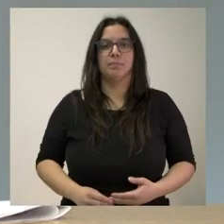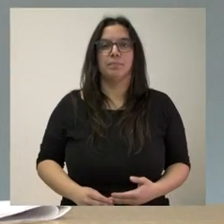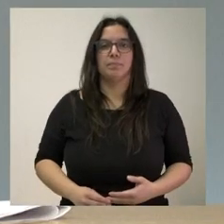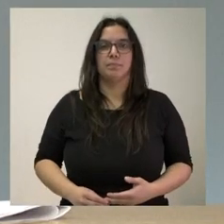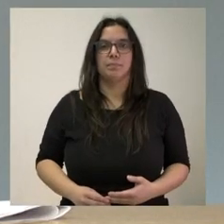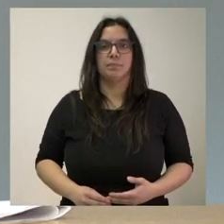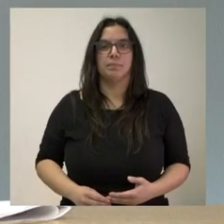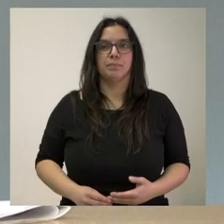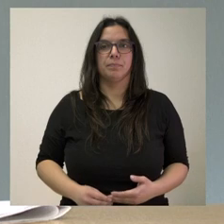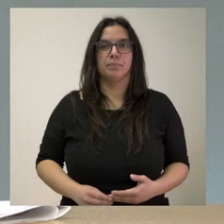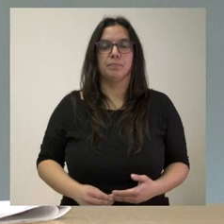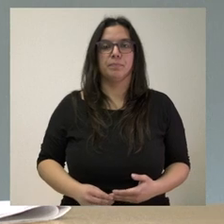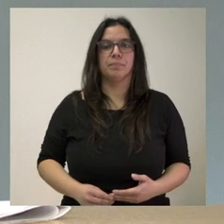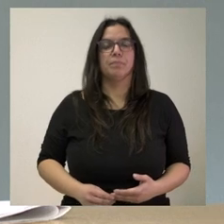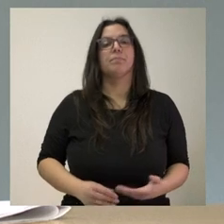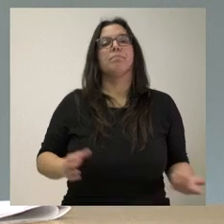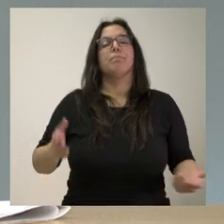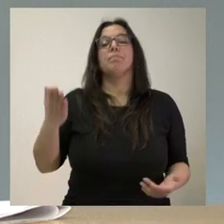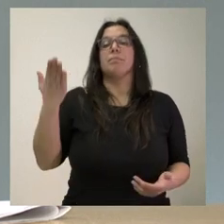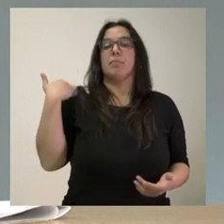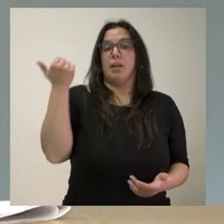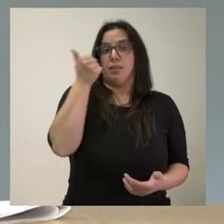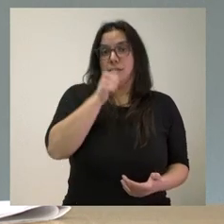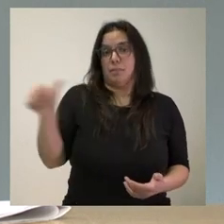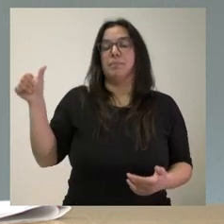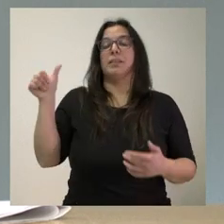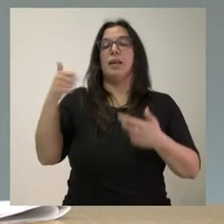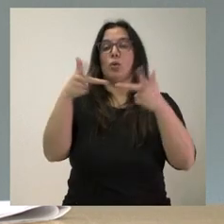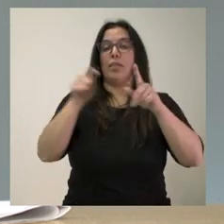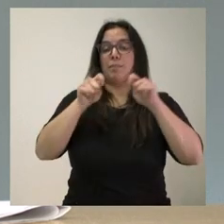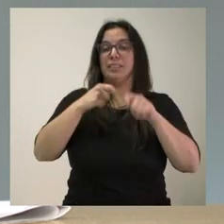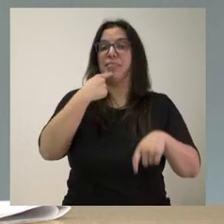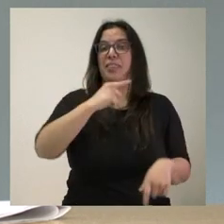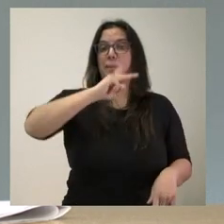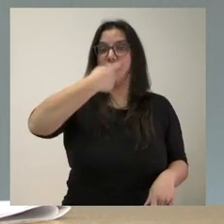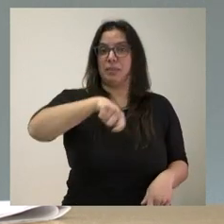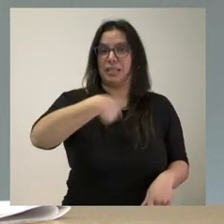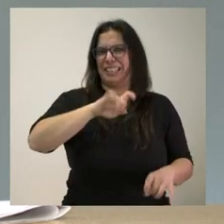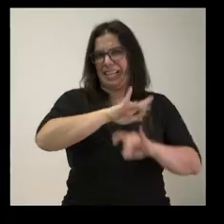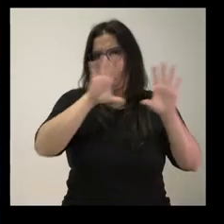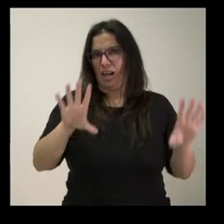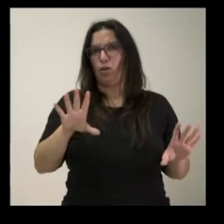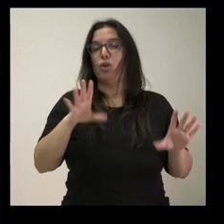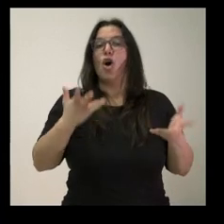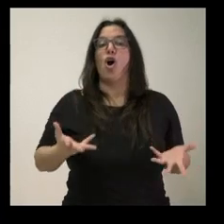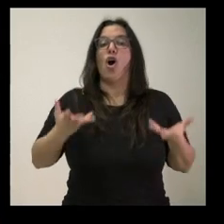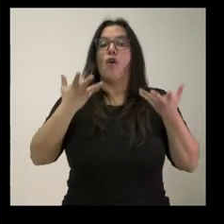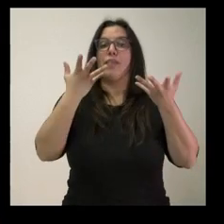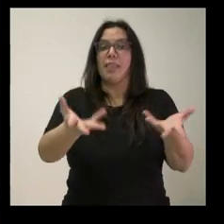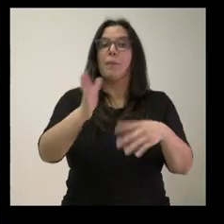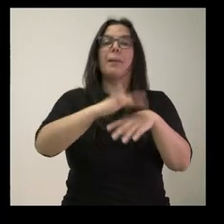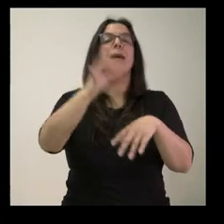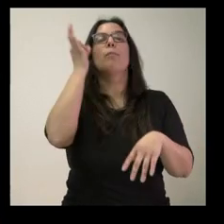Lo que está claro es que en la pasada rueda de prensa el vicepresidente habló de que ofrecer estas opciones a las